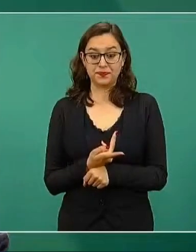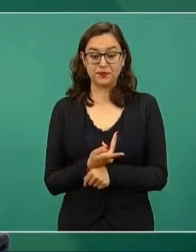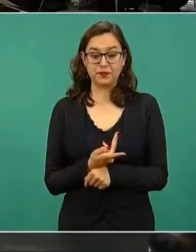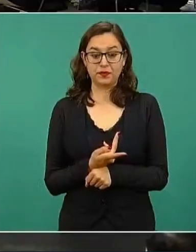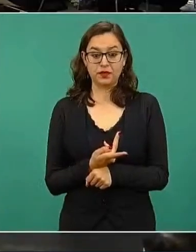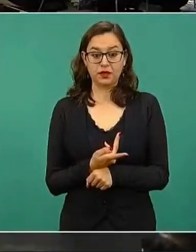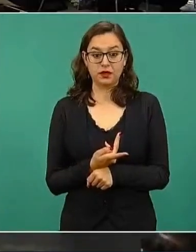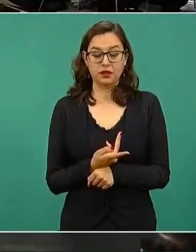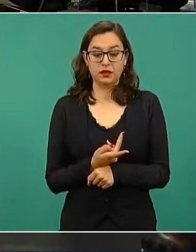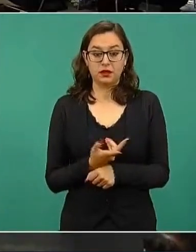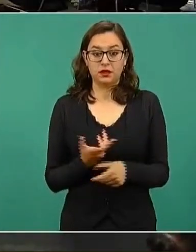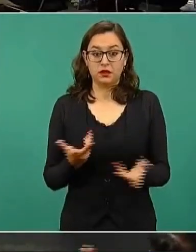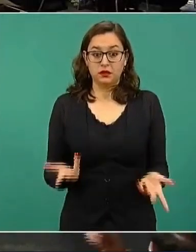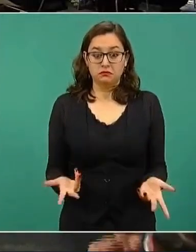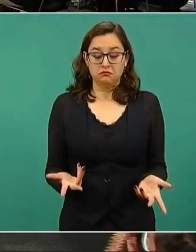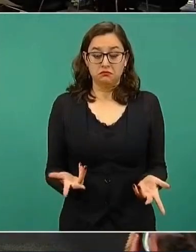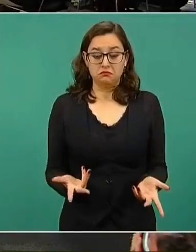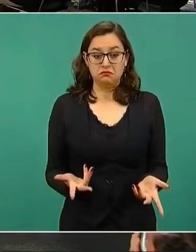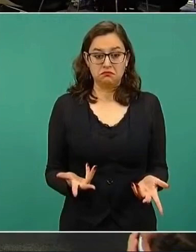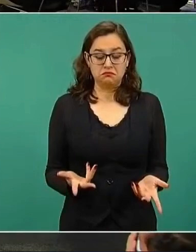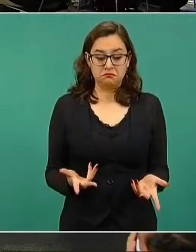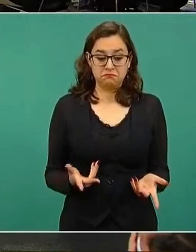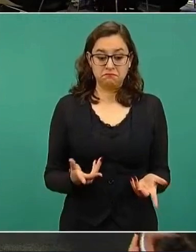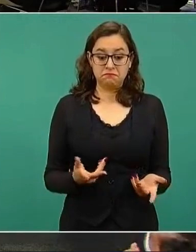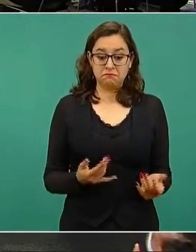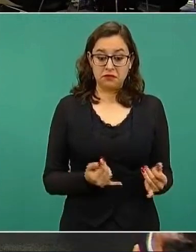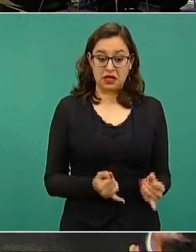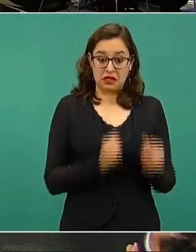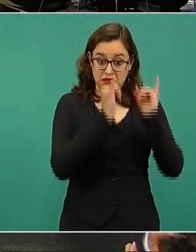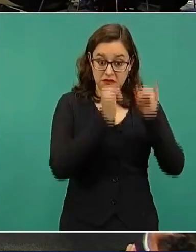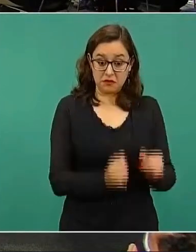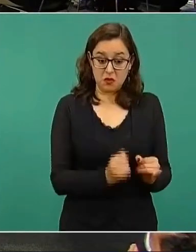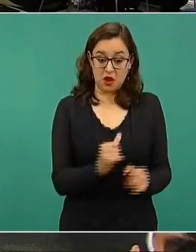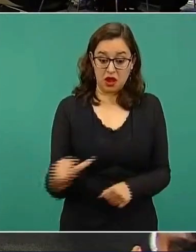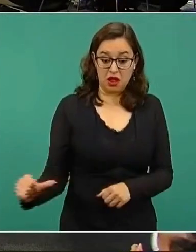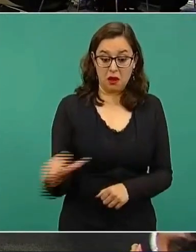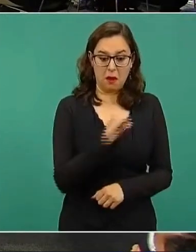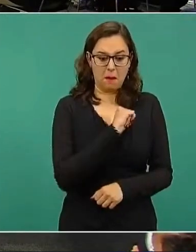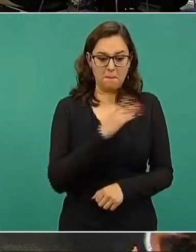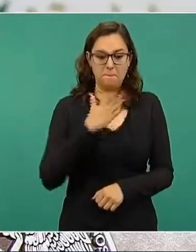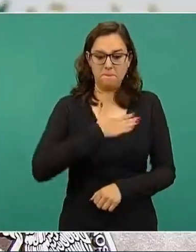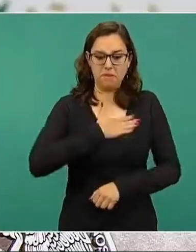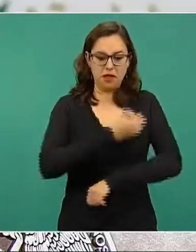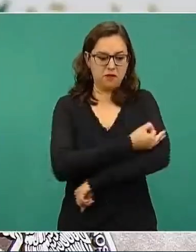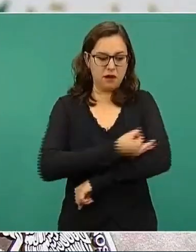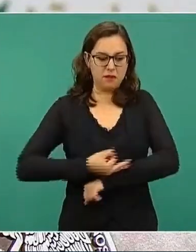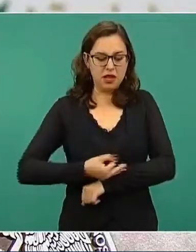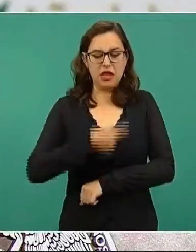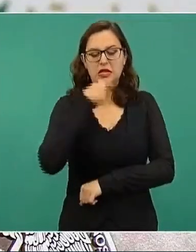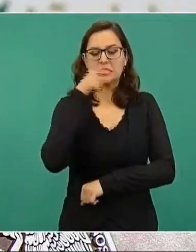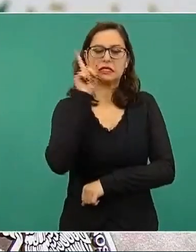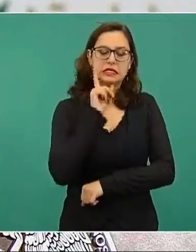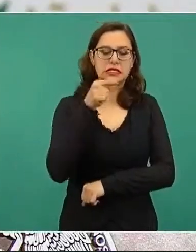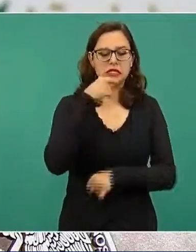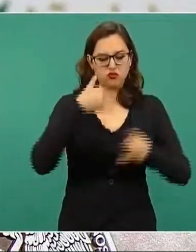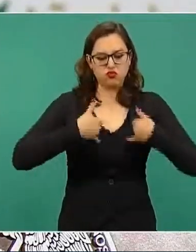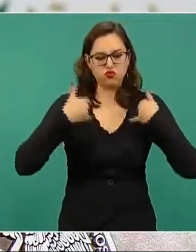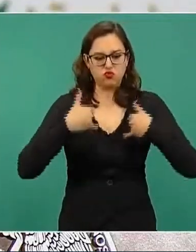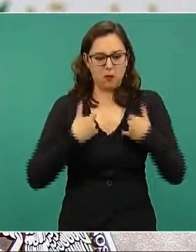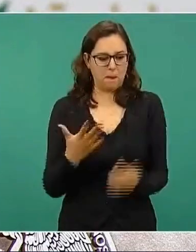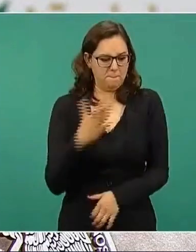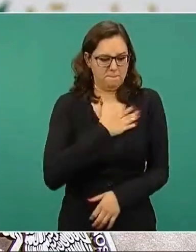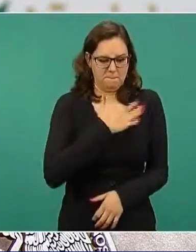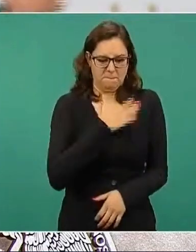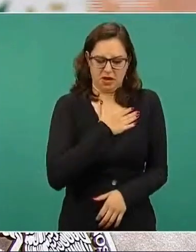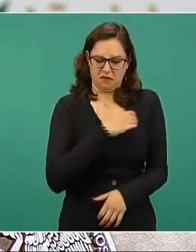una solución sólo para la persona, o en este caso el familiar, niño, niña, adolescente, sin